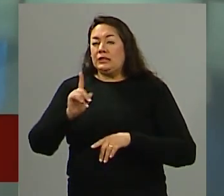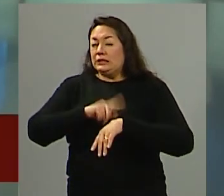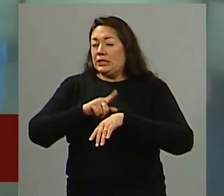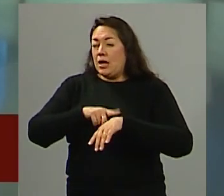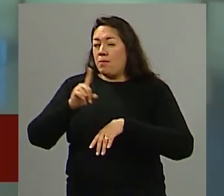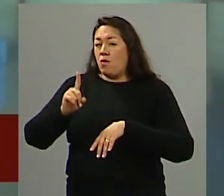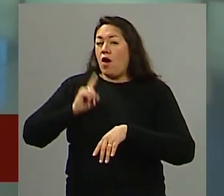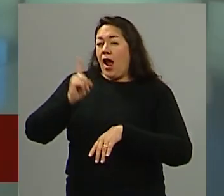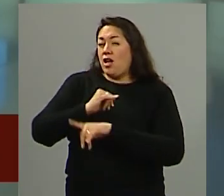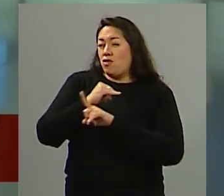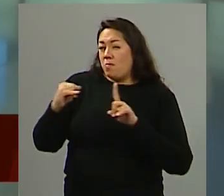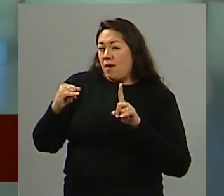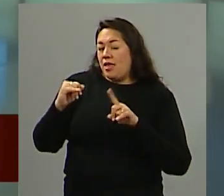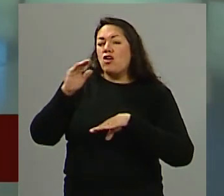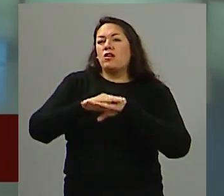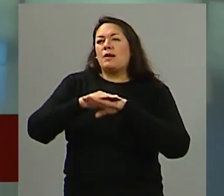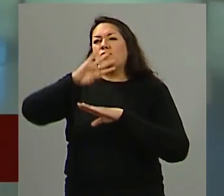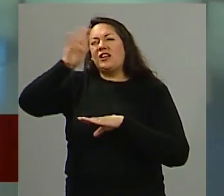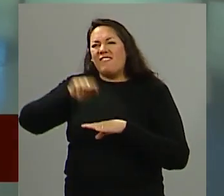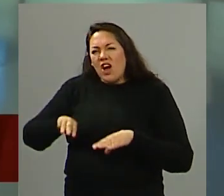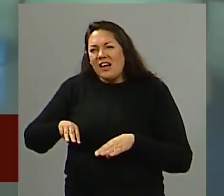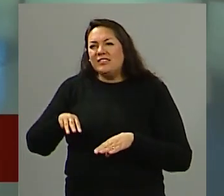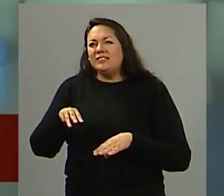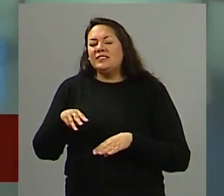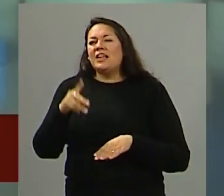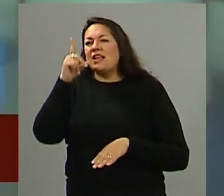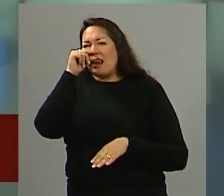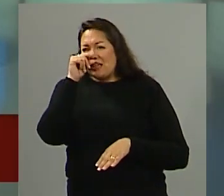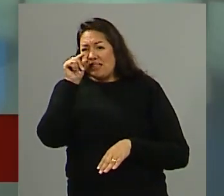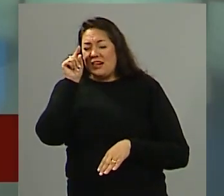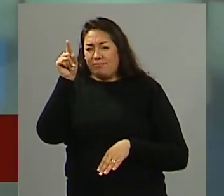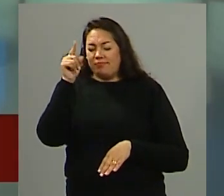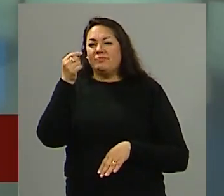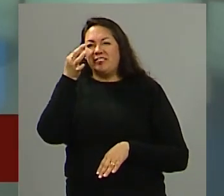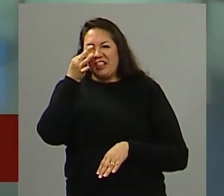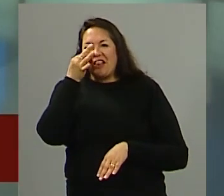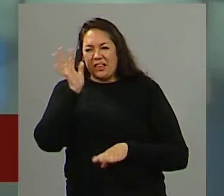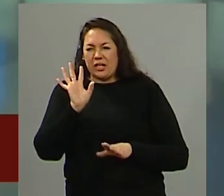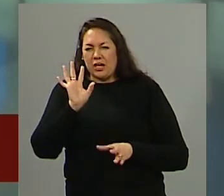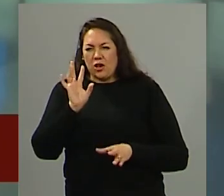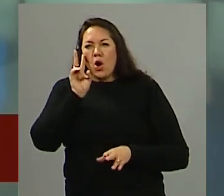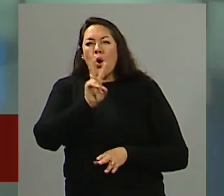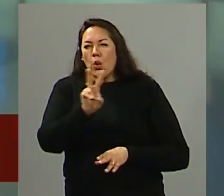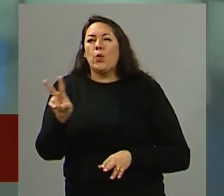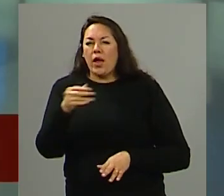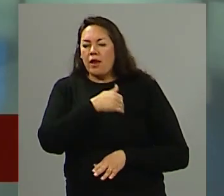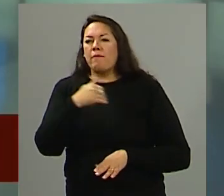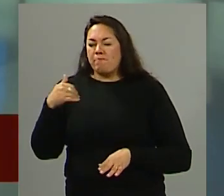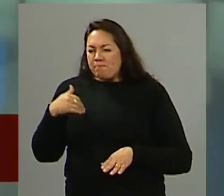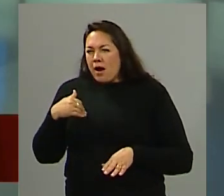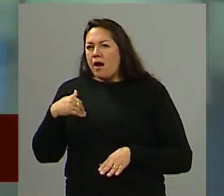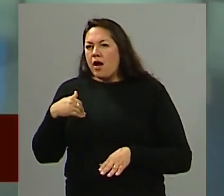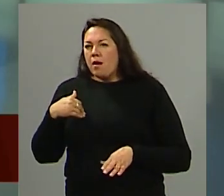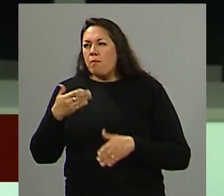encargada de ANSES el jefe del Auday de las Heras y fui testigo de cómo deambulaban esas mamás